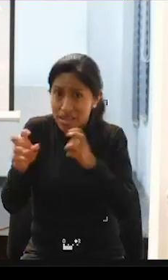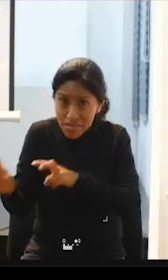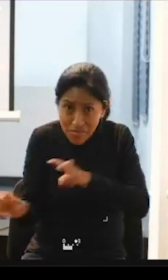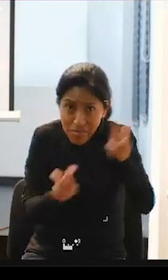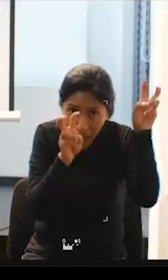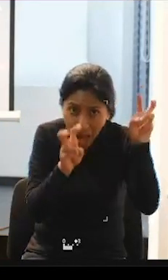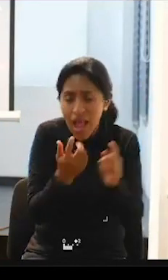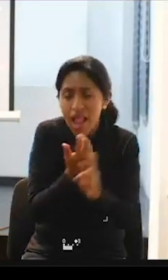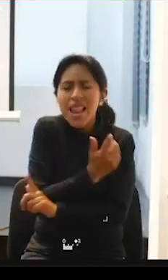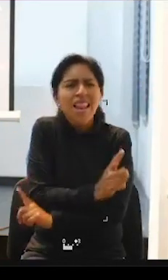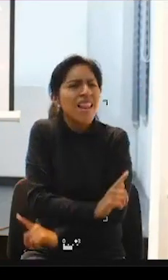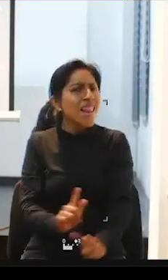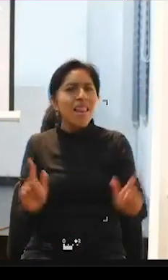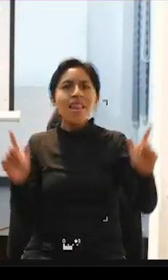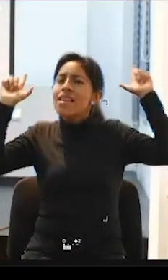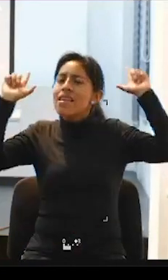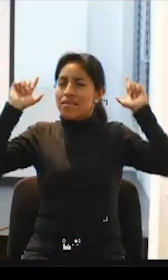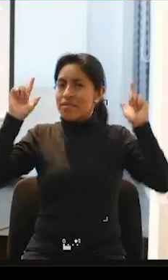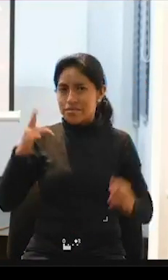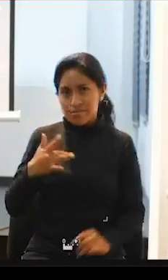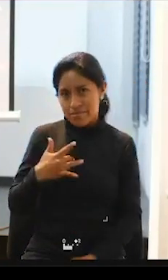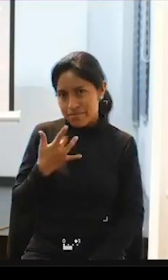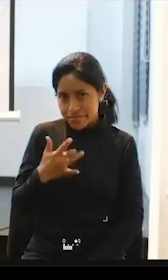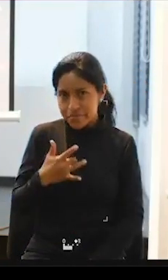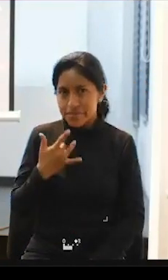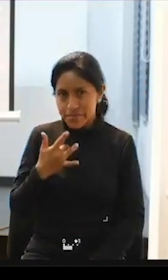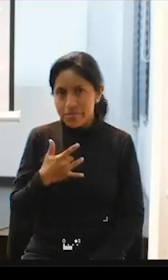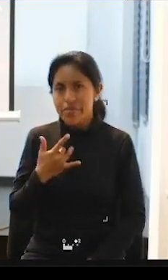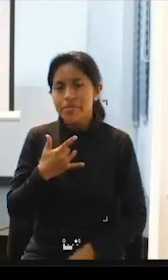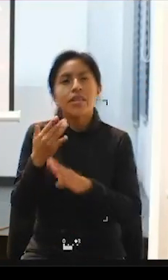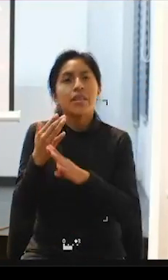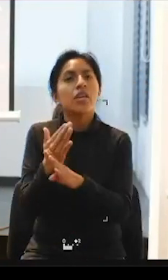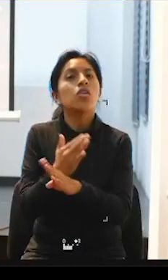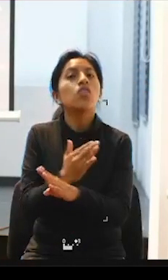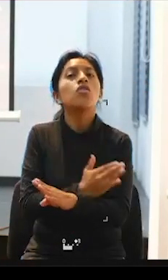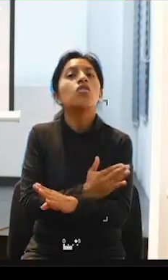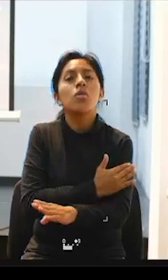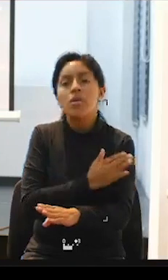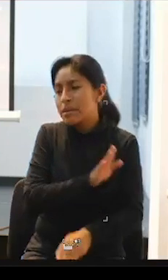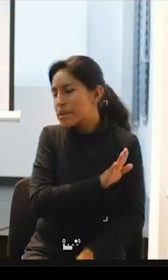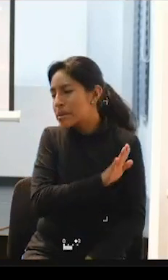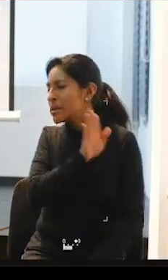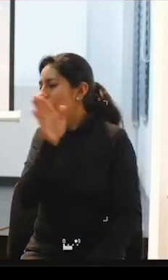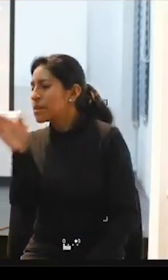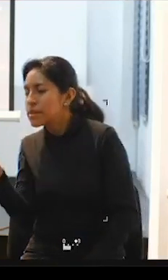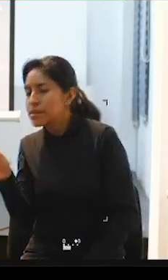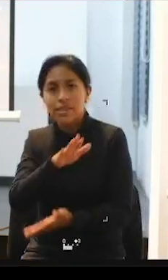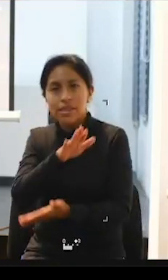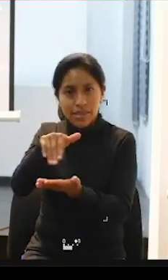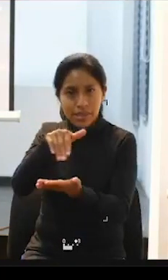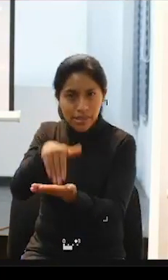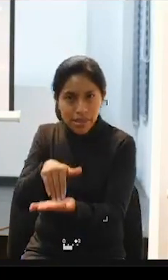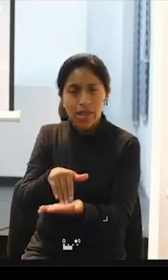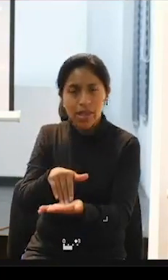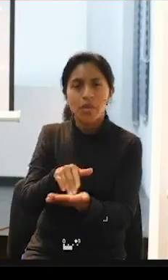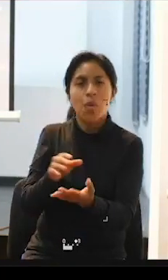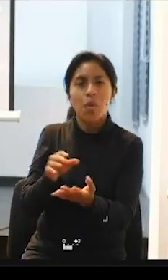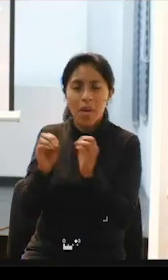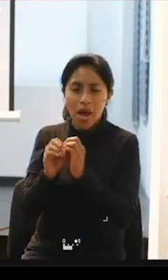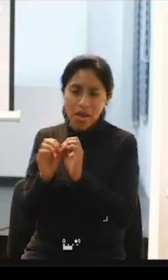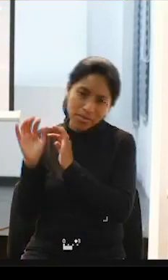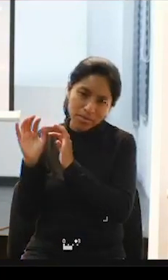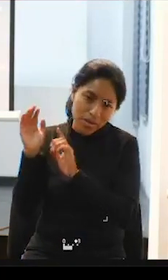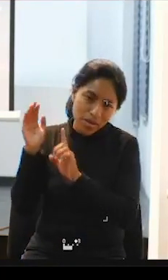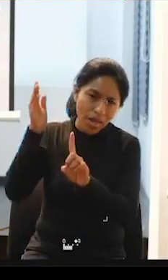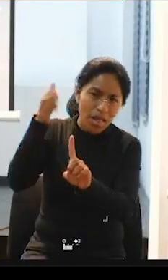libres se sentían ¿no? automáticamente se vienen al centro cada vez a ver a charlar y haremos